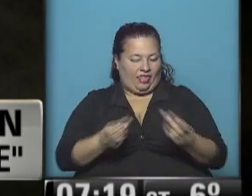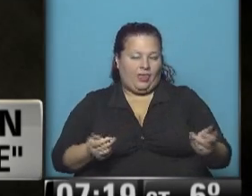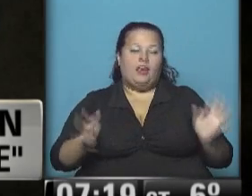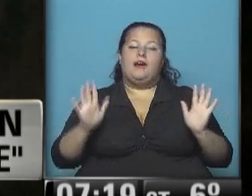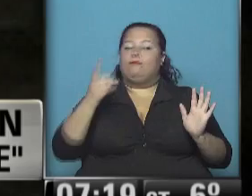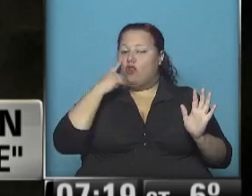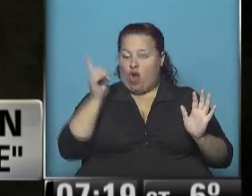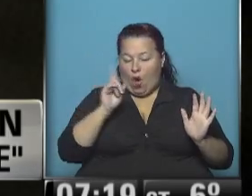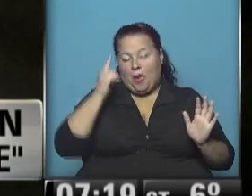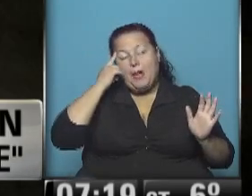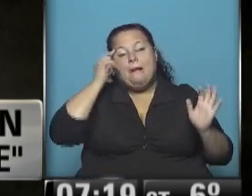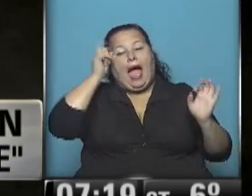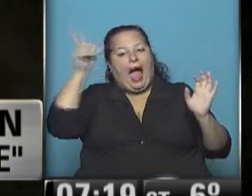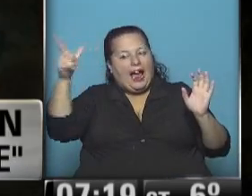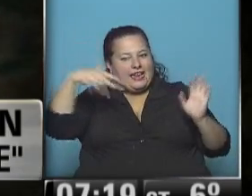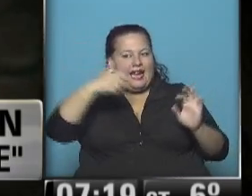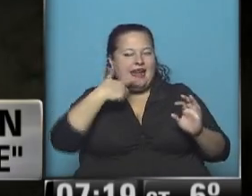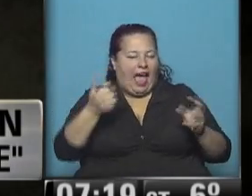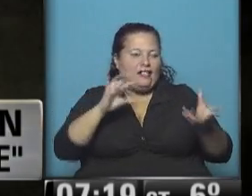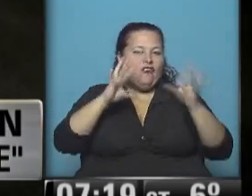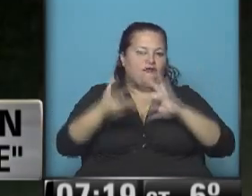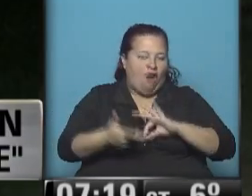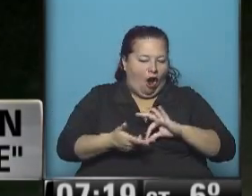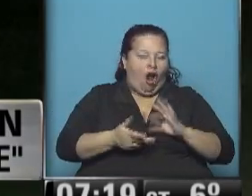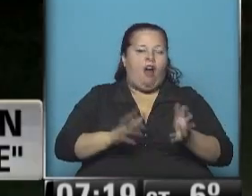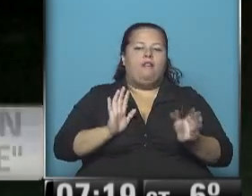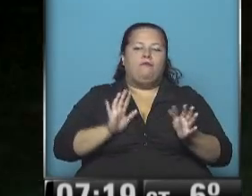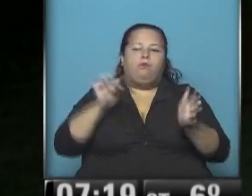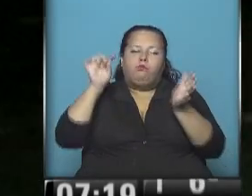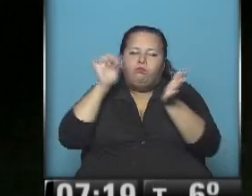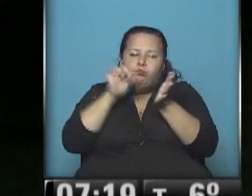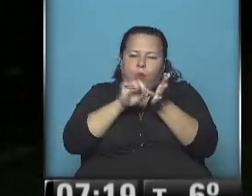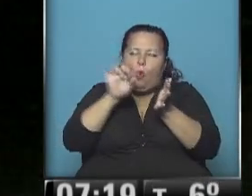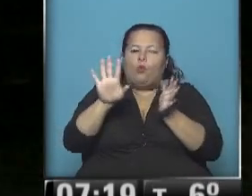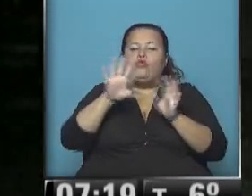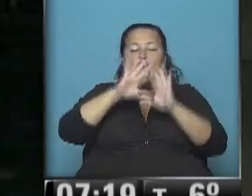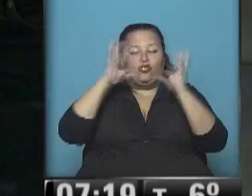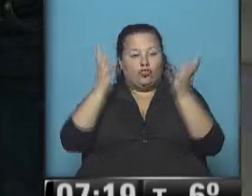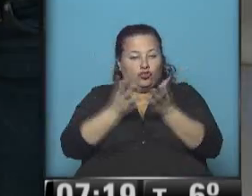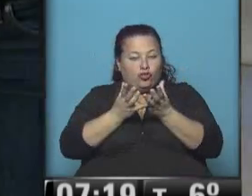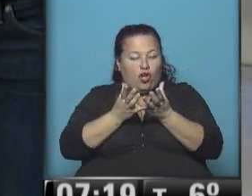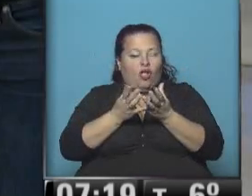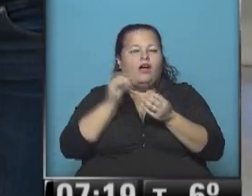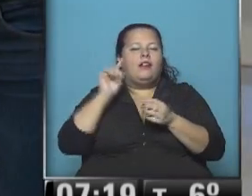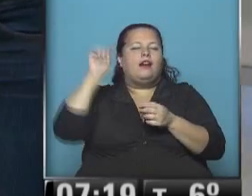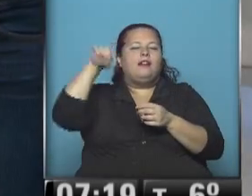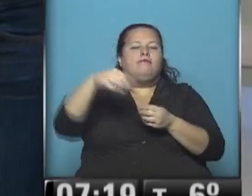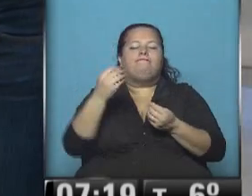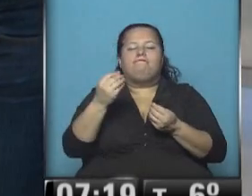no se lo vio, se lo imaginan en la NASA. Es un punto, todo esto a lo que estamos llegando son